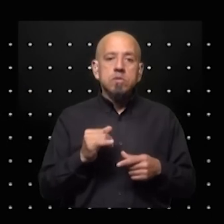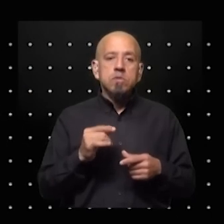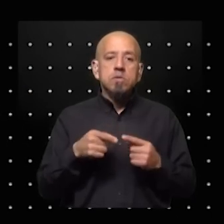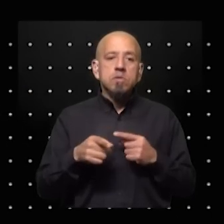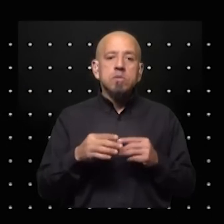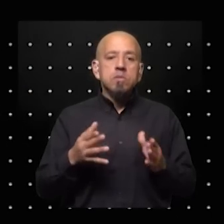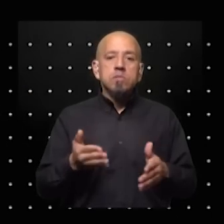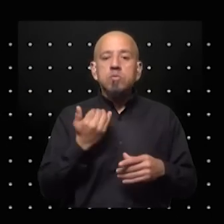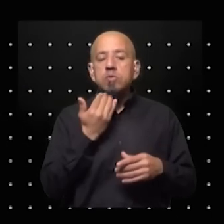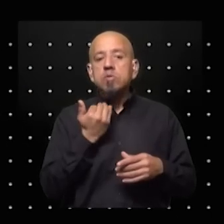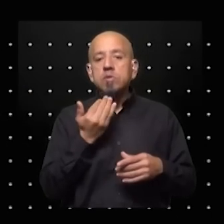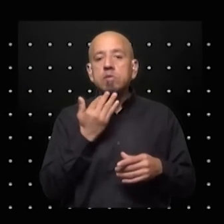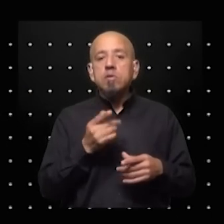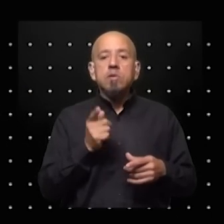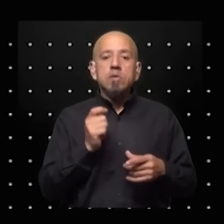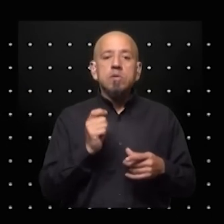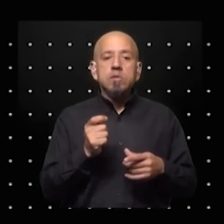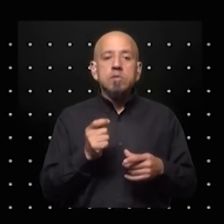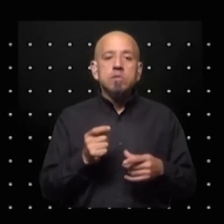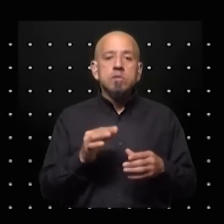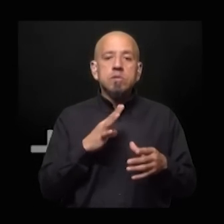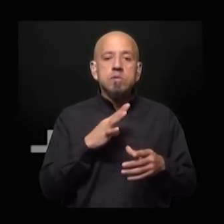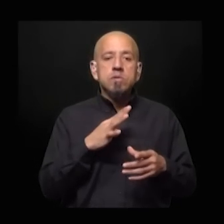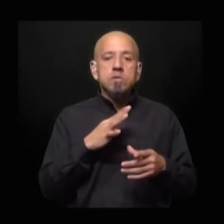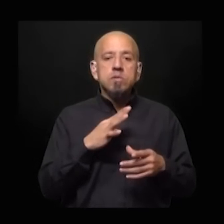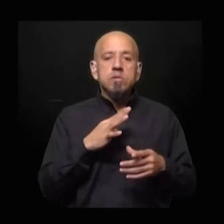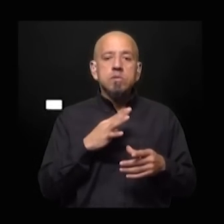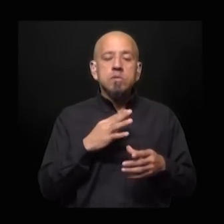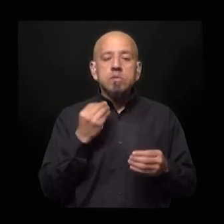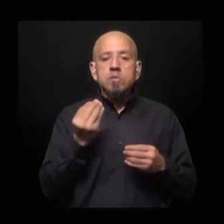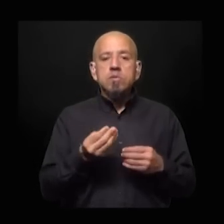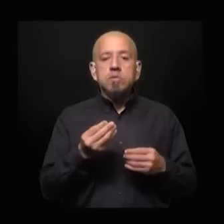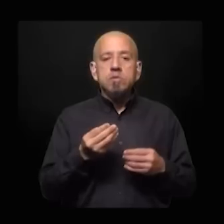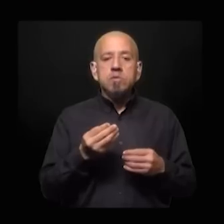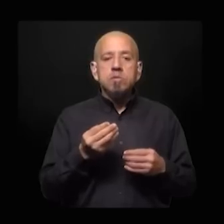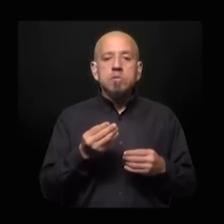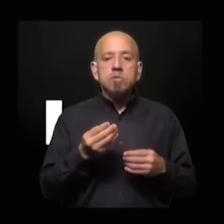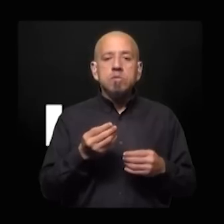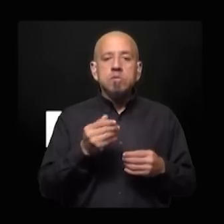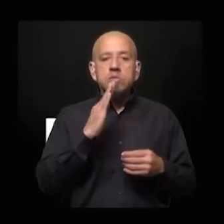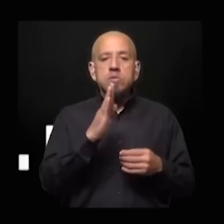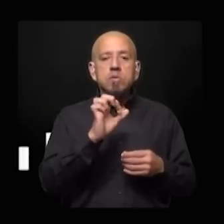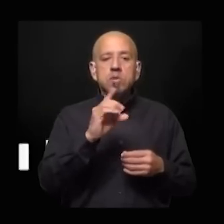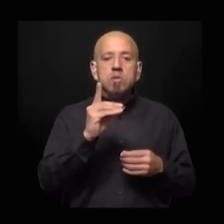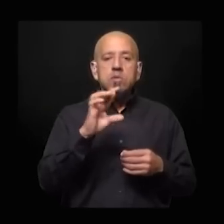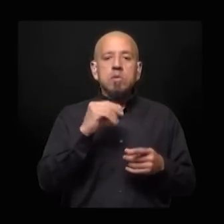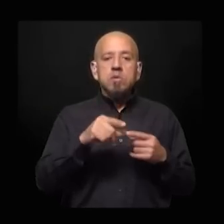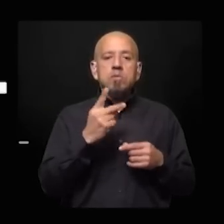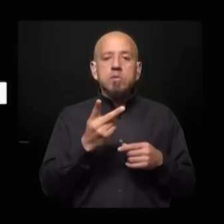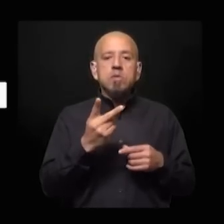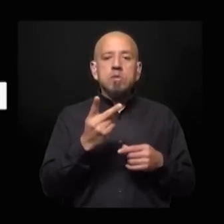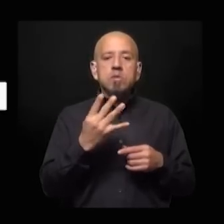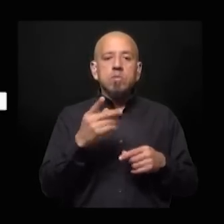no se sabía quién iba a ser definitivamente el candidato que hubo un candidato que es Guado de Pedro el ministro del interior que duró 24 horas menos